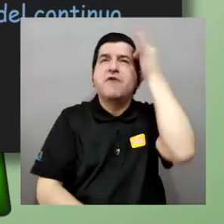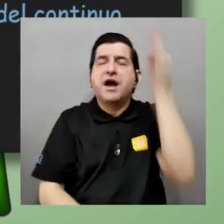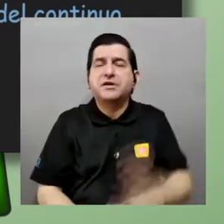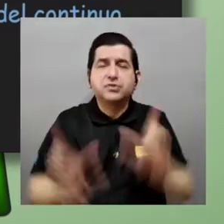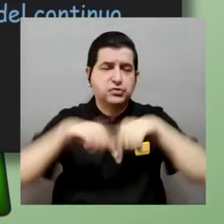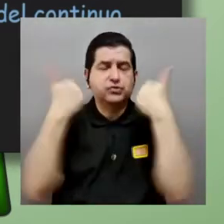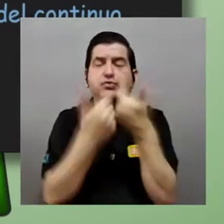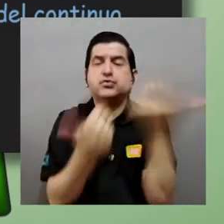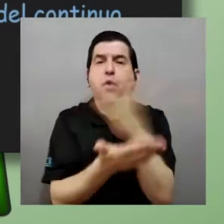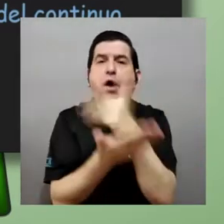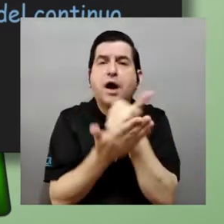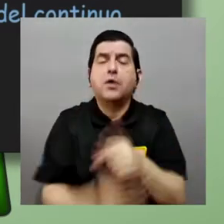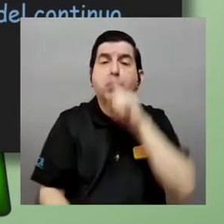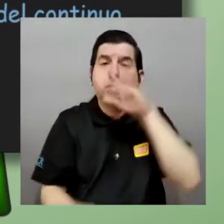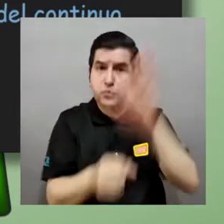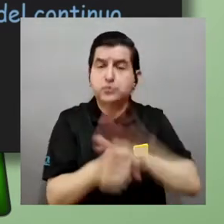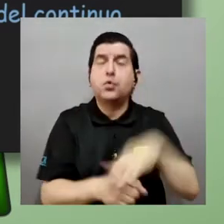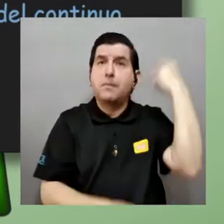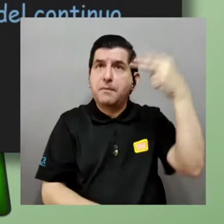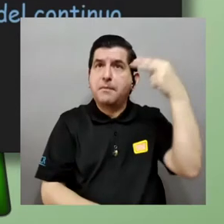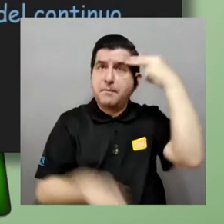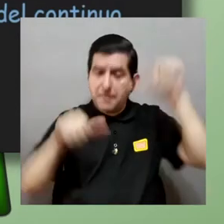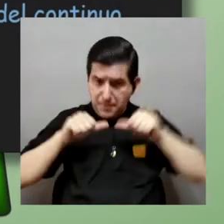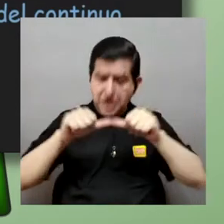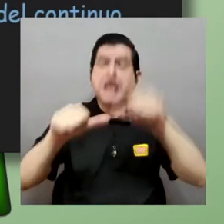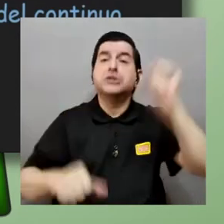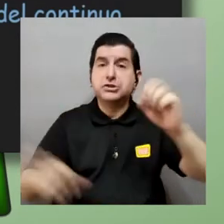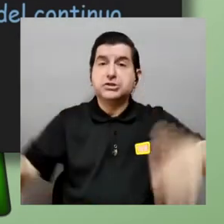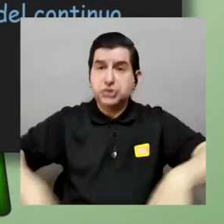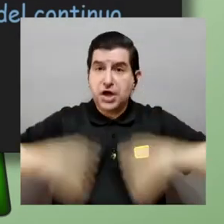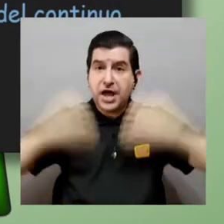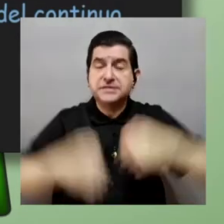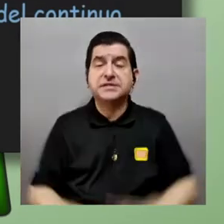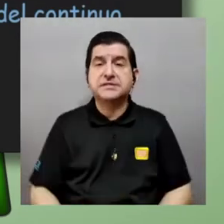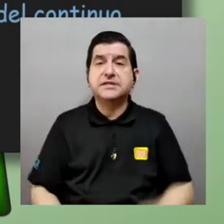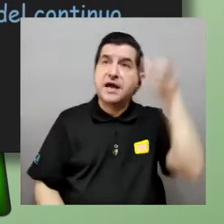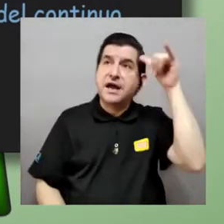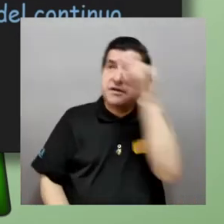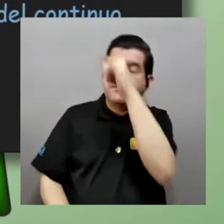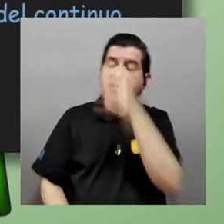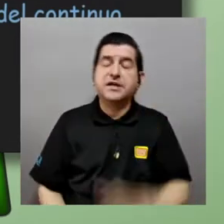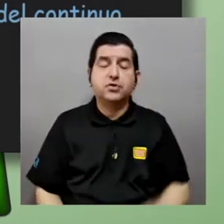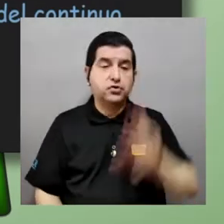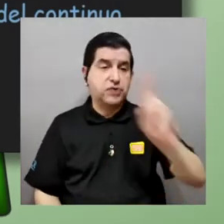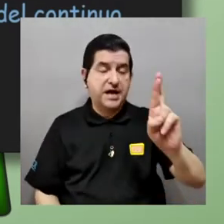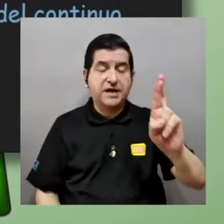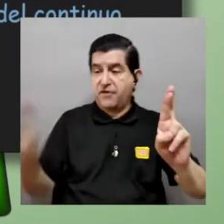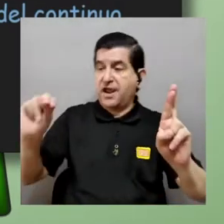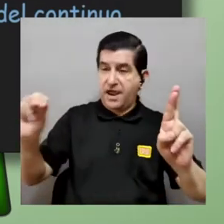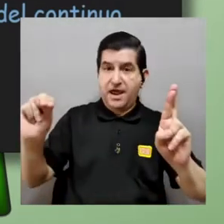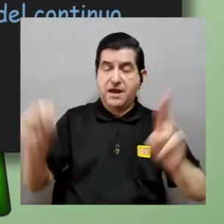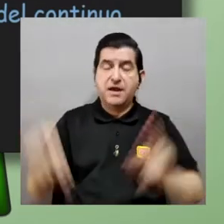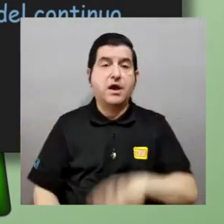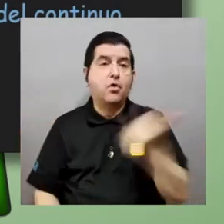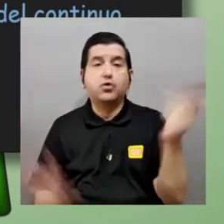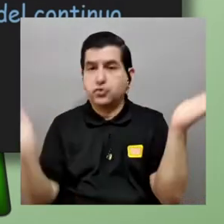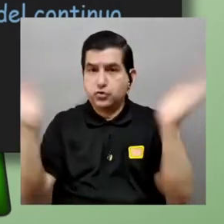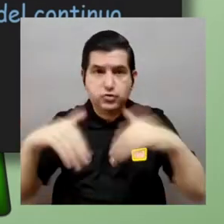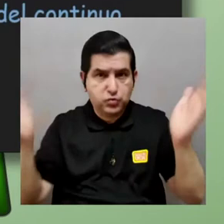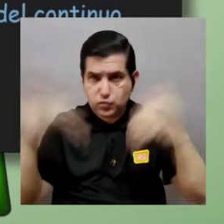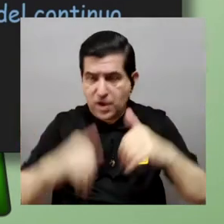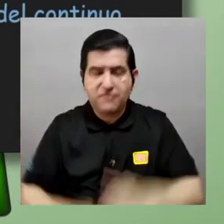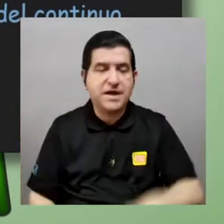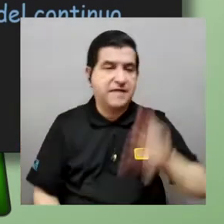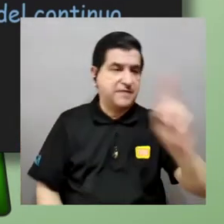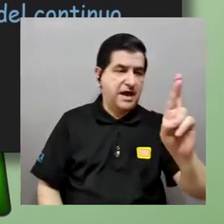cumplieran la hipótesis del continuo o si existieran infinitos entre R y N y otros en donde no existían infinitos entre R y N ok